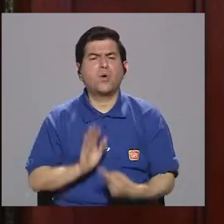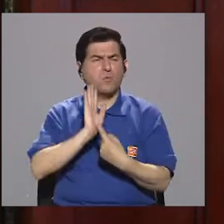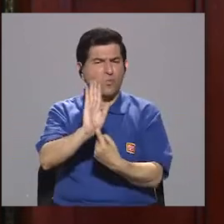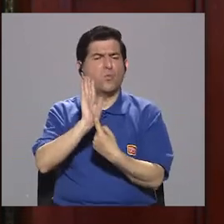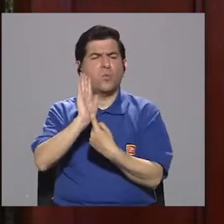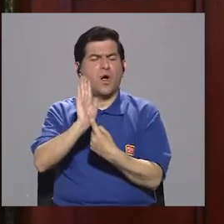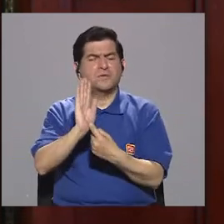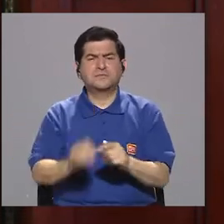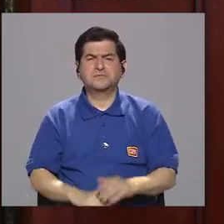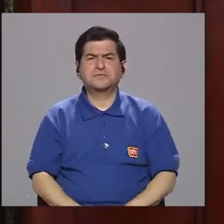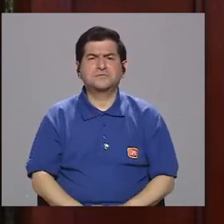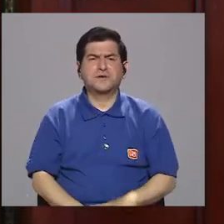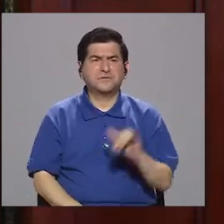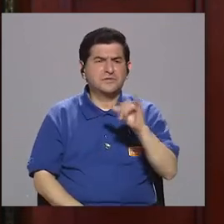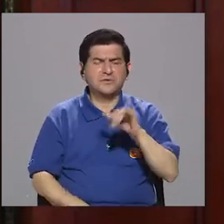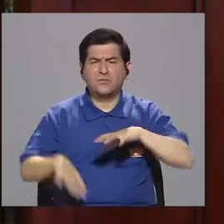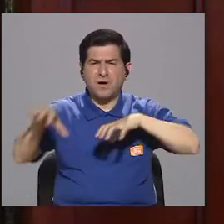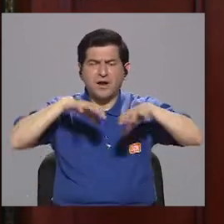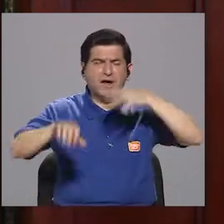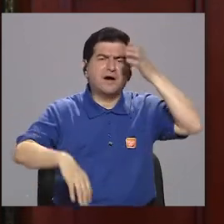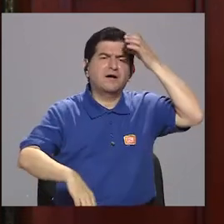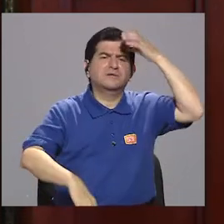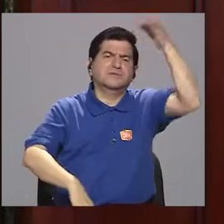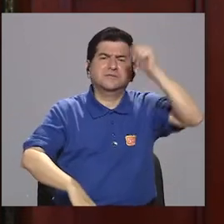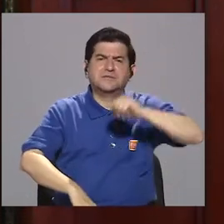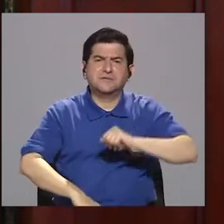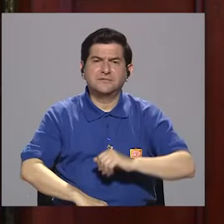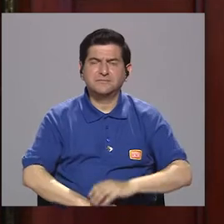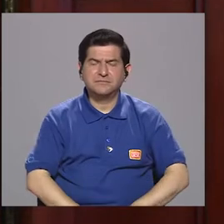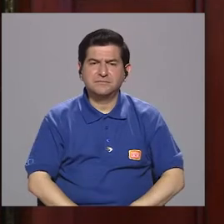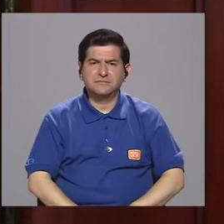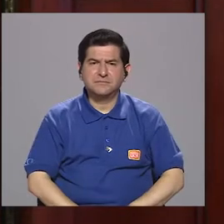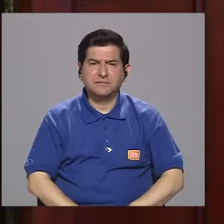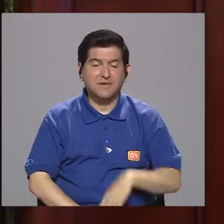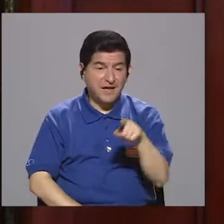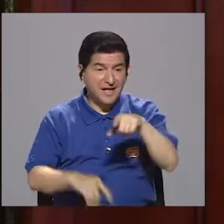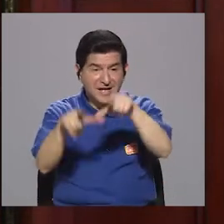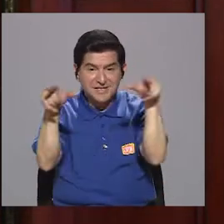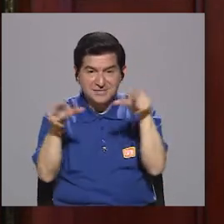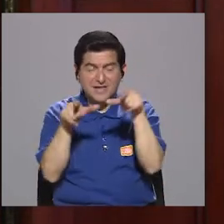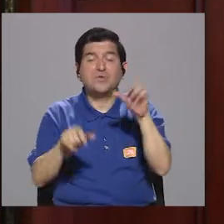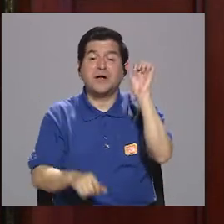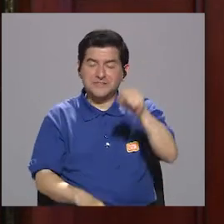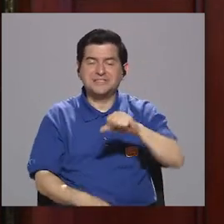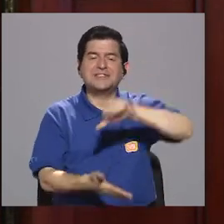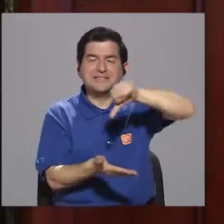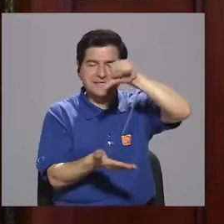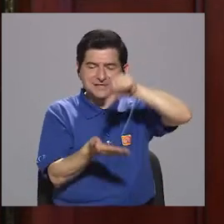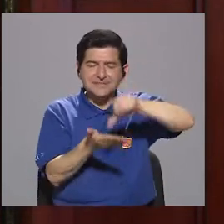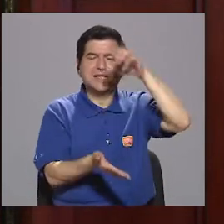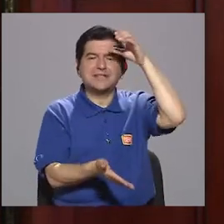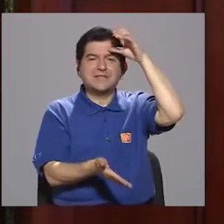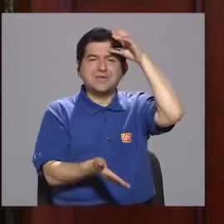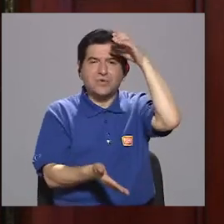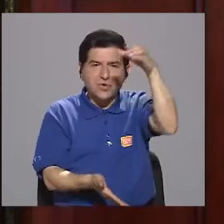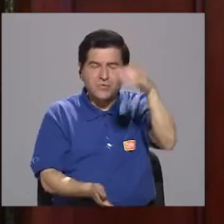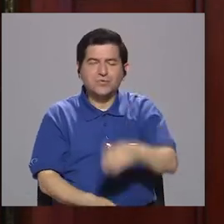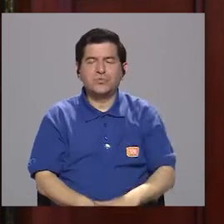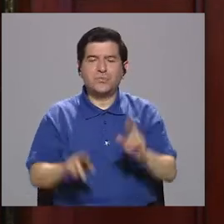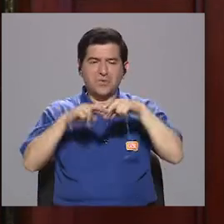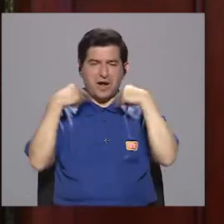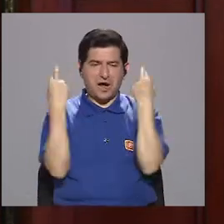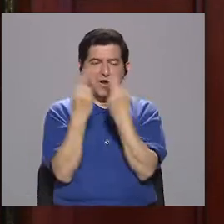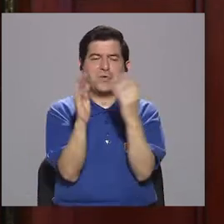exposiciones, hay eventos culturales, se ha convertido en un centro de cultura, un centro de